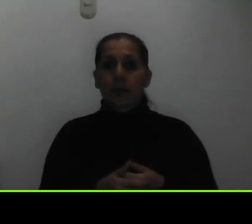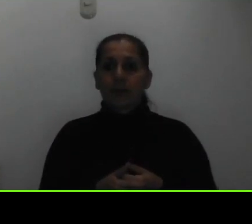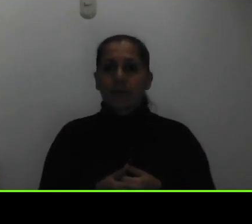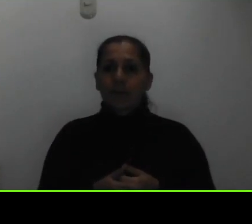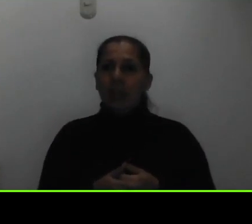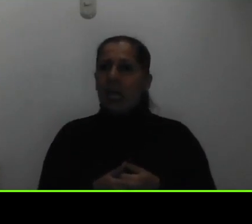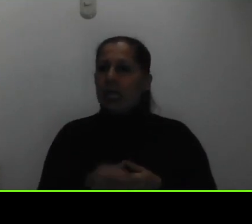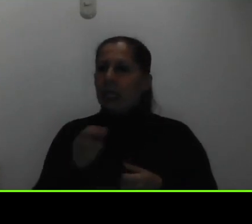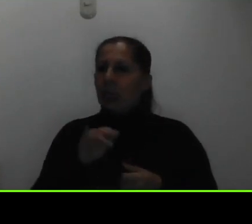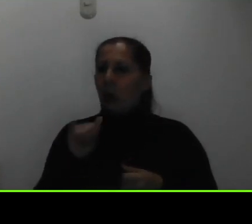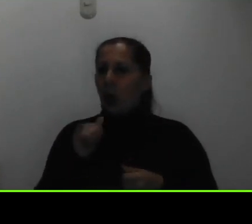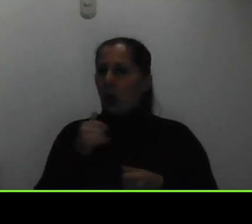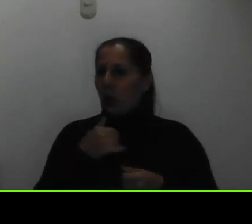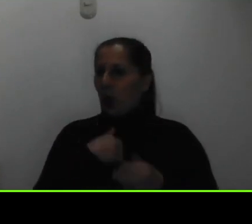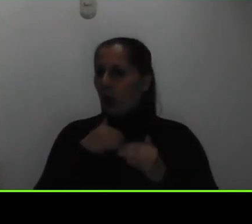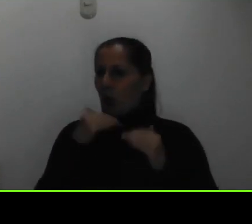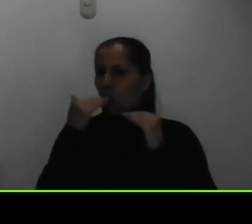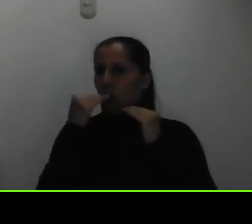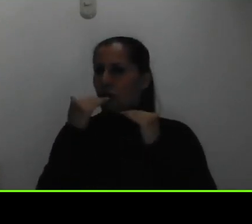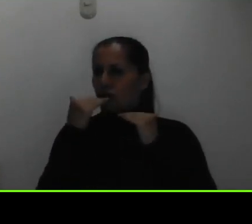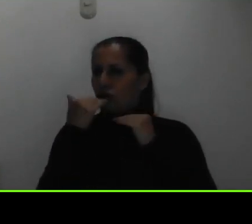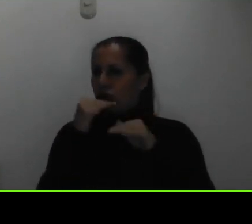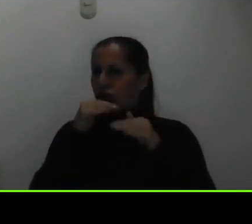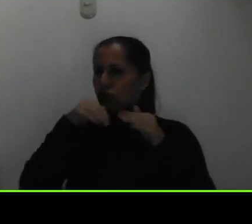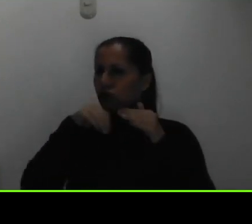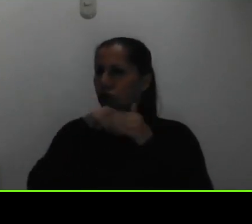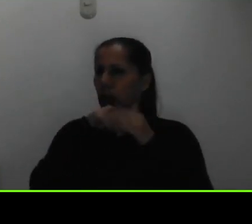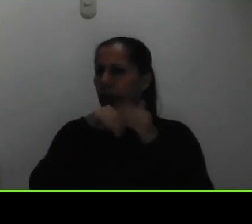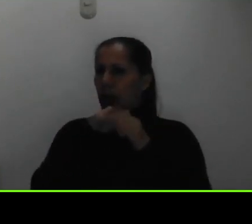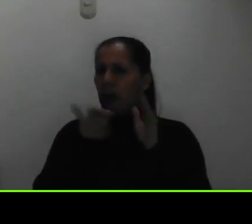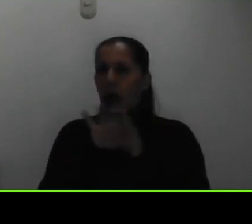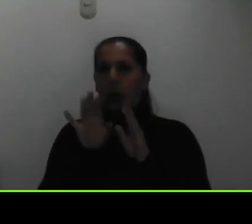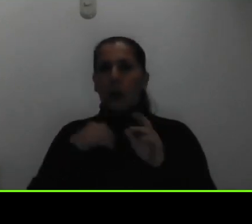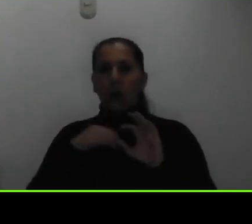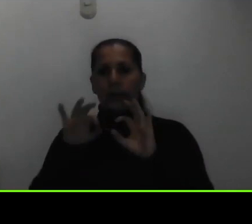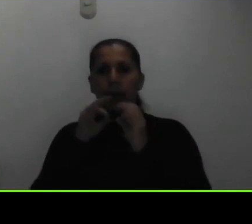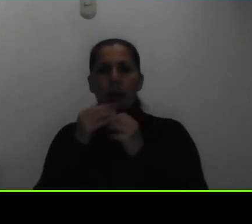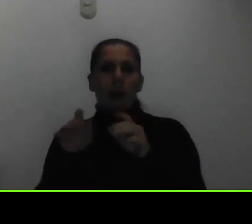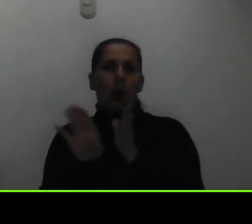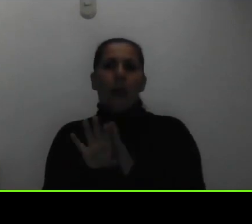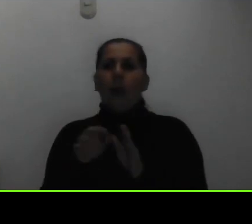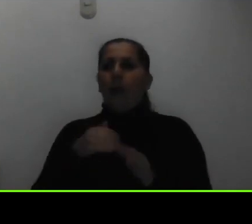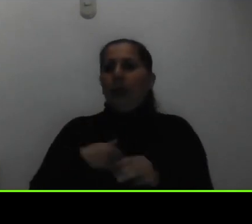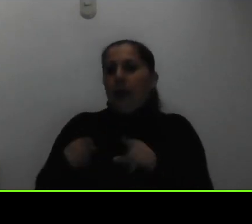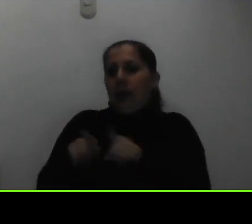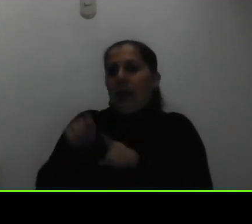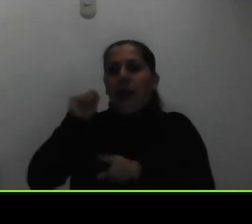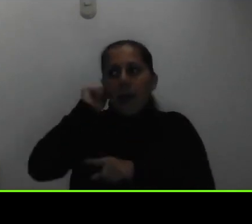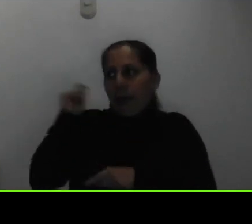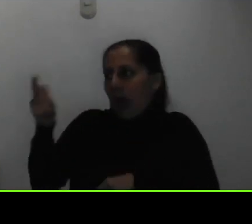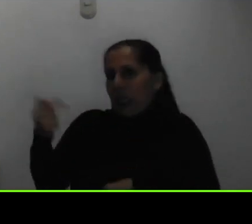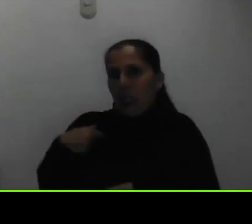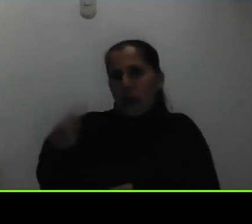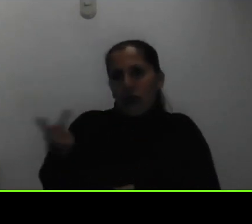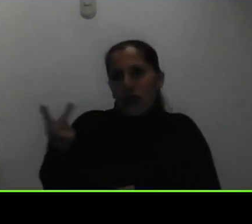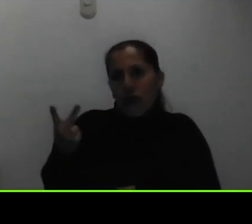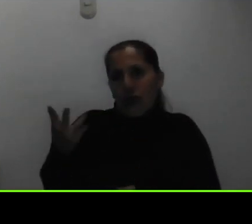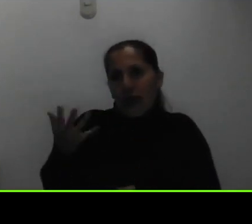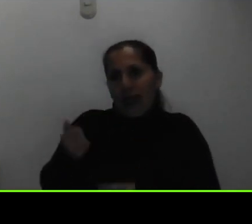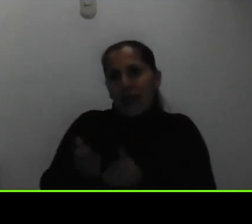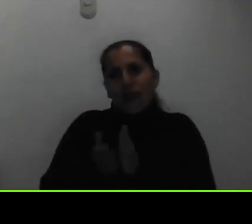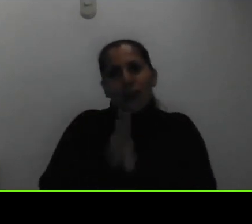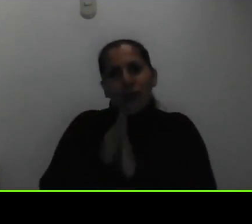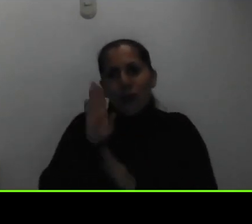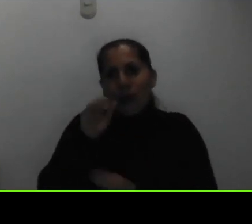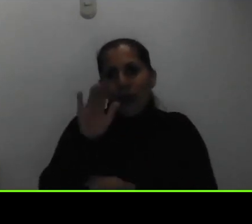impedimento o restricción que si en mi grupo familiar ejemplo mi hermana también quiere hacer la solicitud y yo también nosotros no tenemos